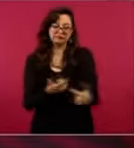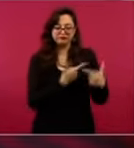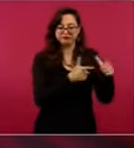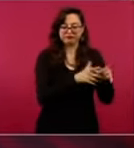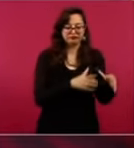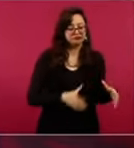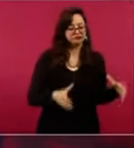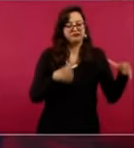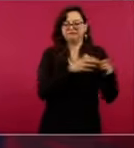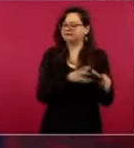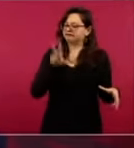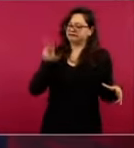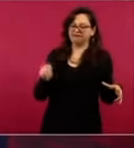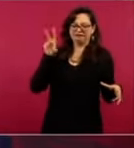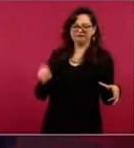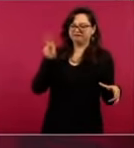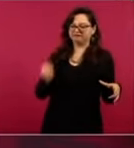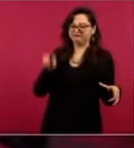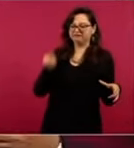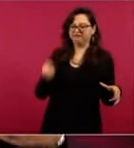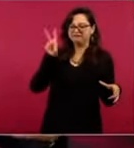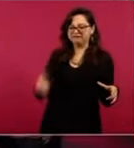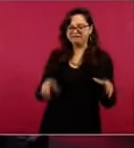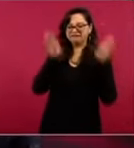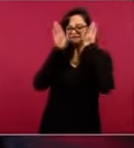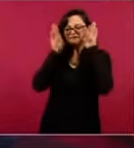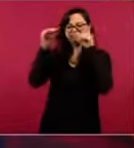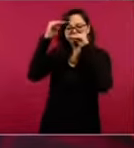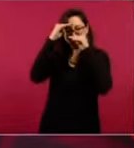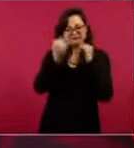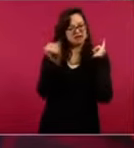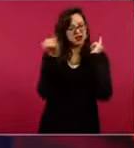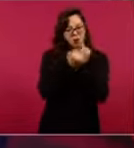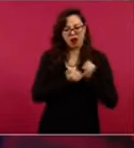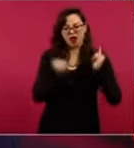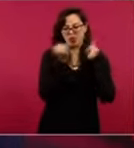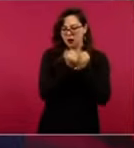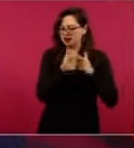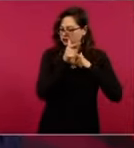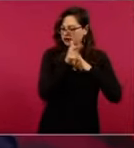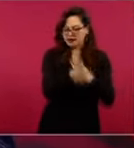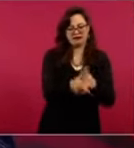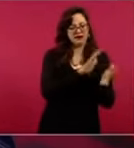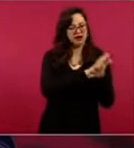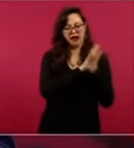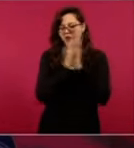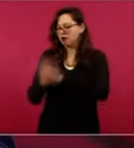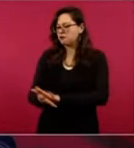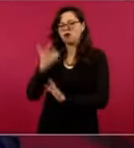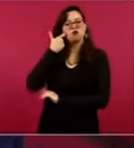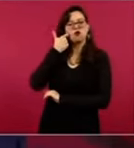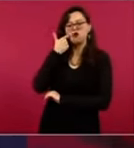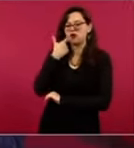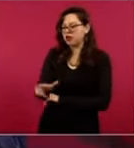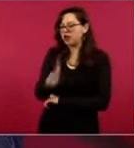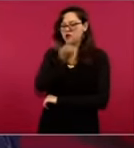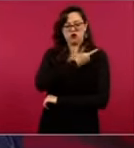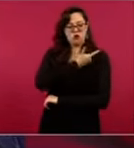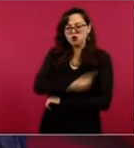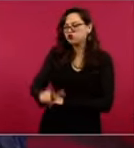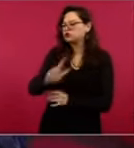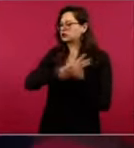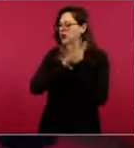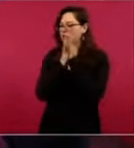lo conservador, que no quiere que las cosas cambien,